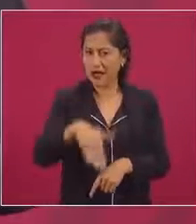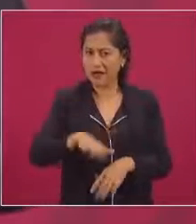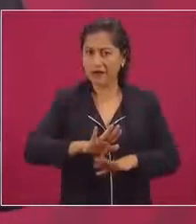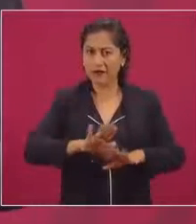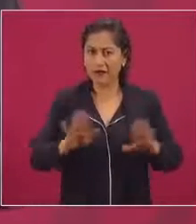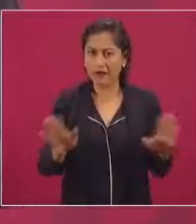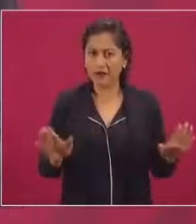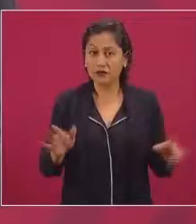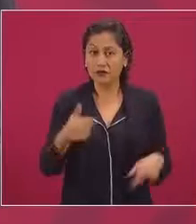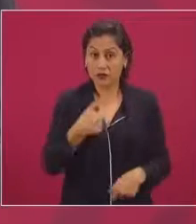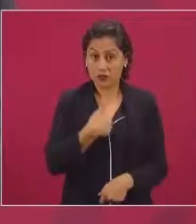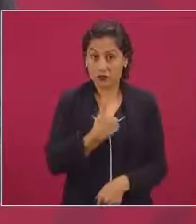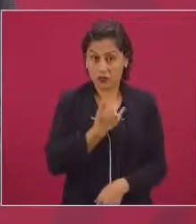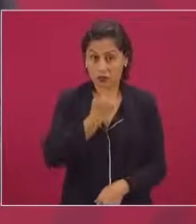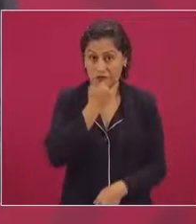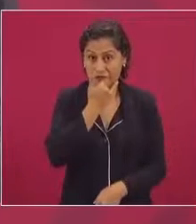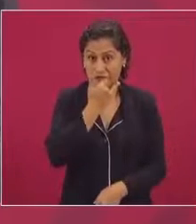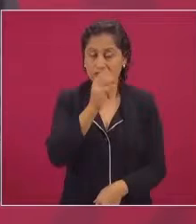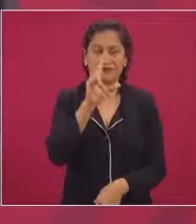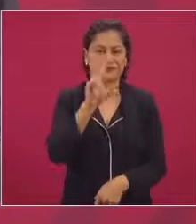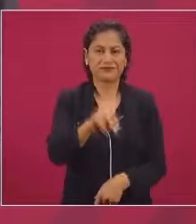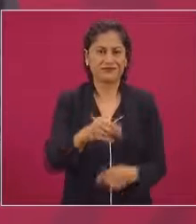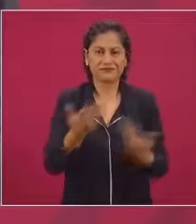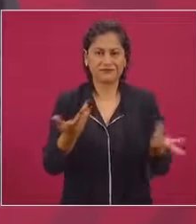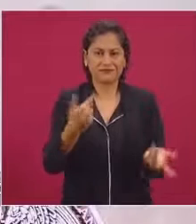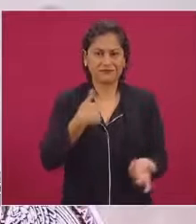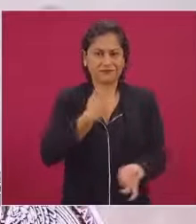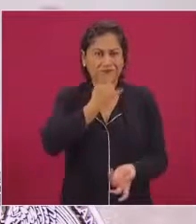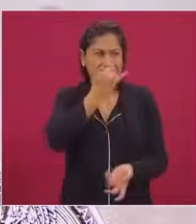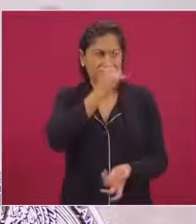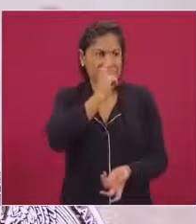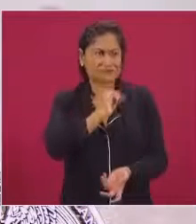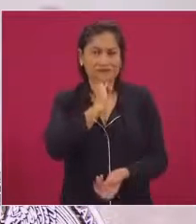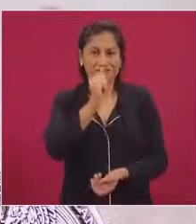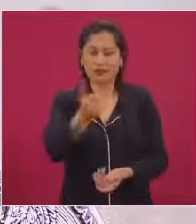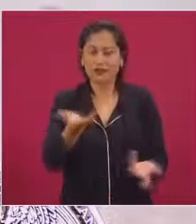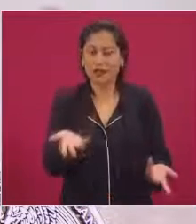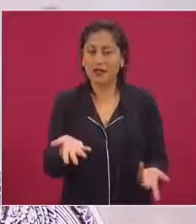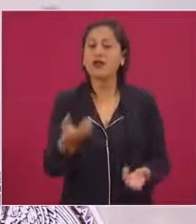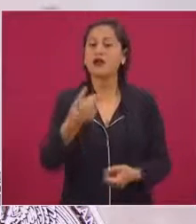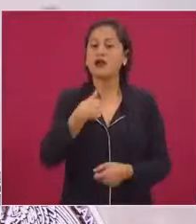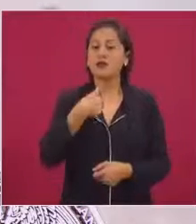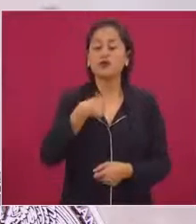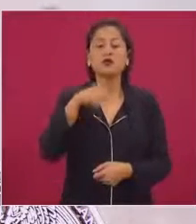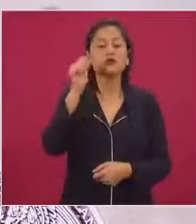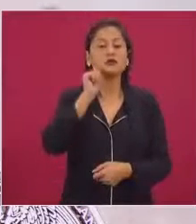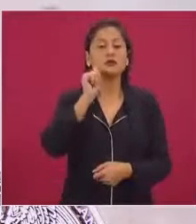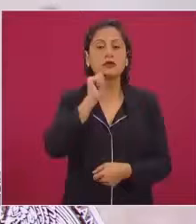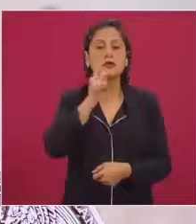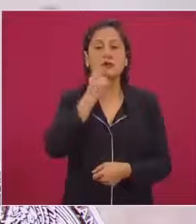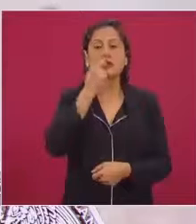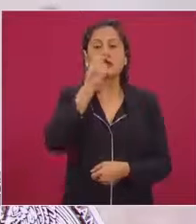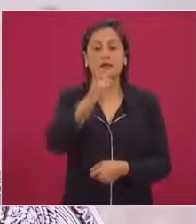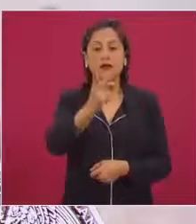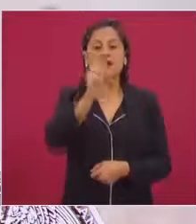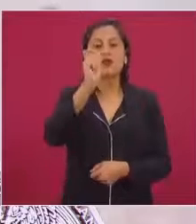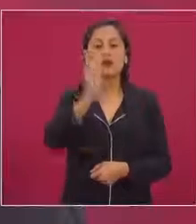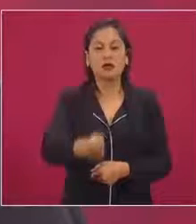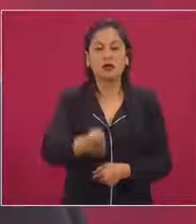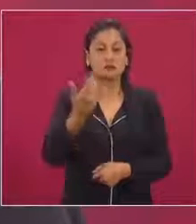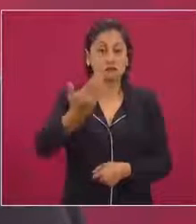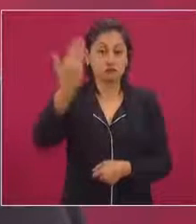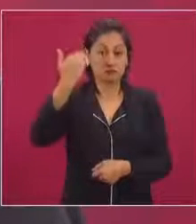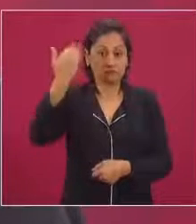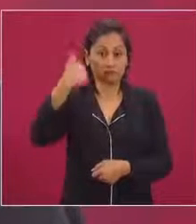cuando he dicho, desde que sostuve,